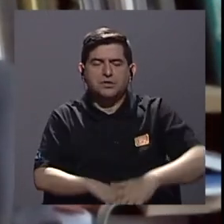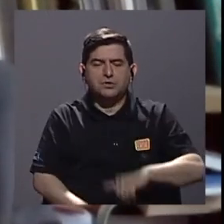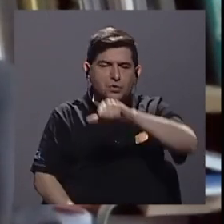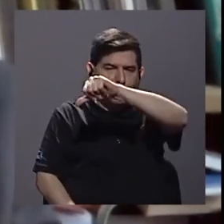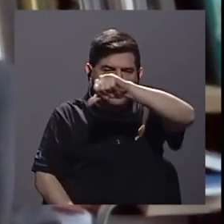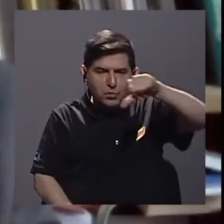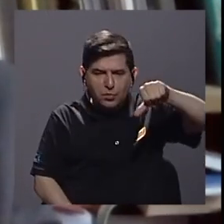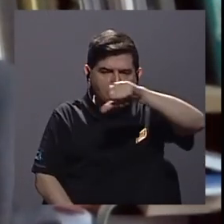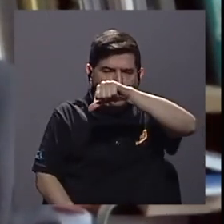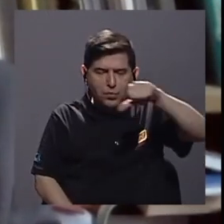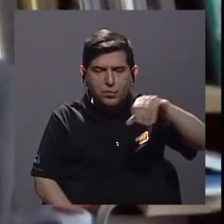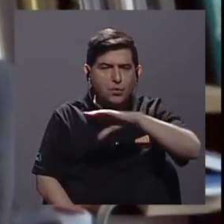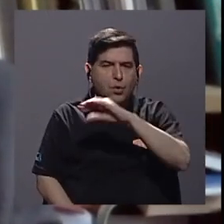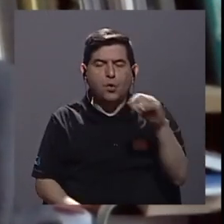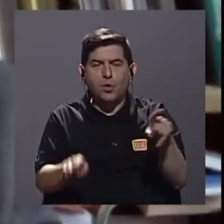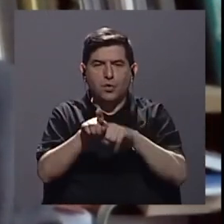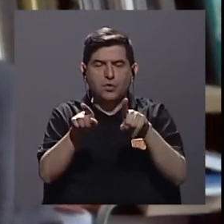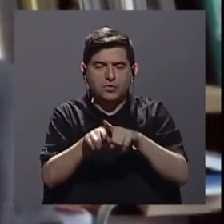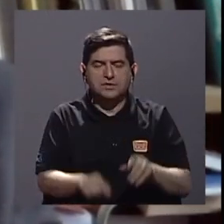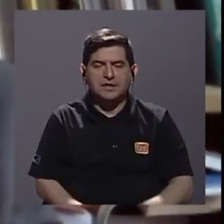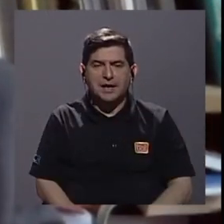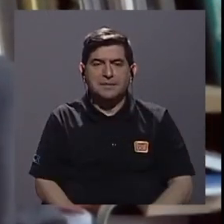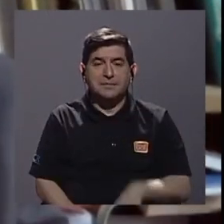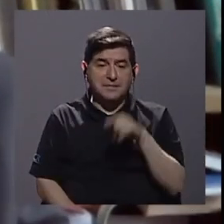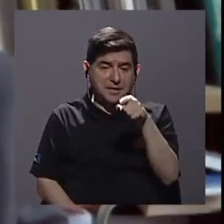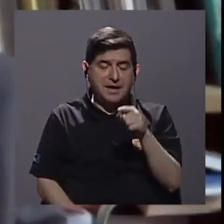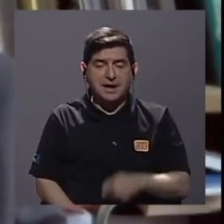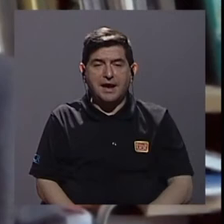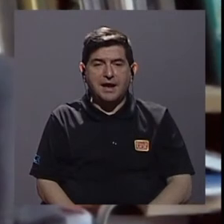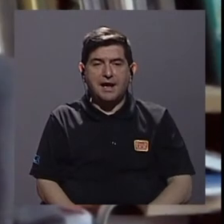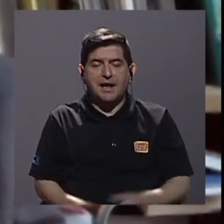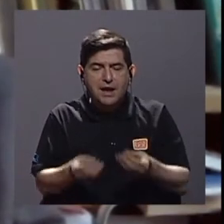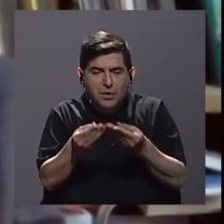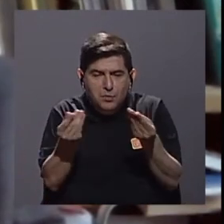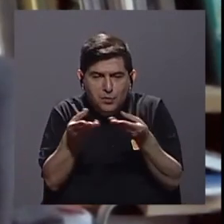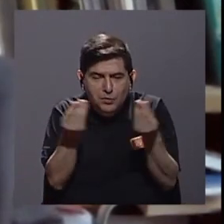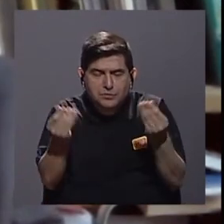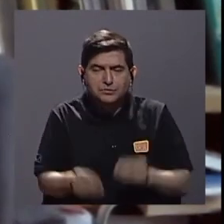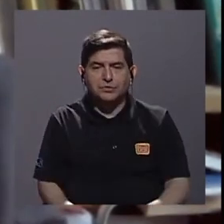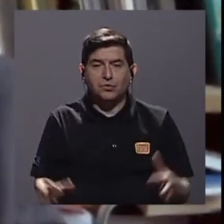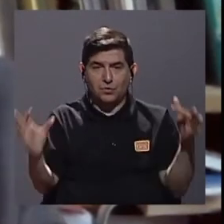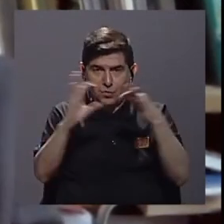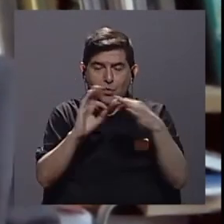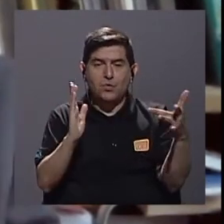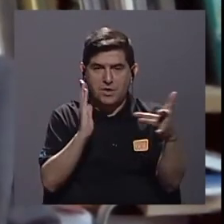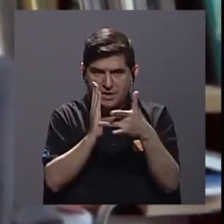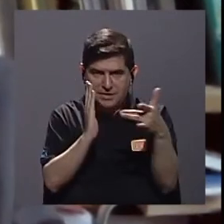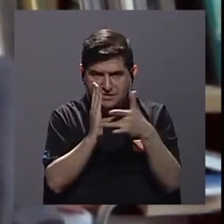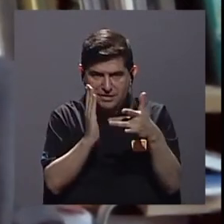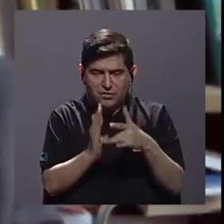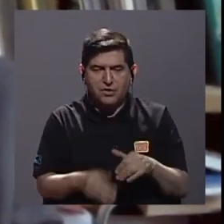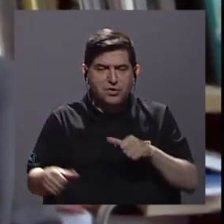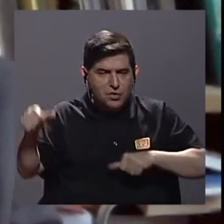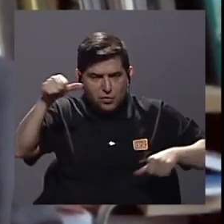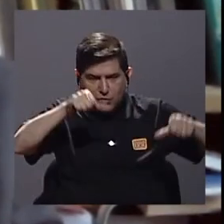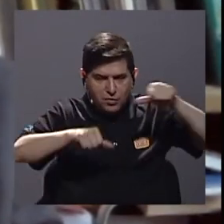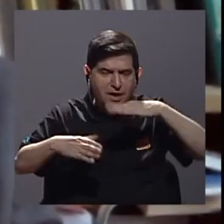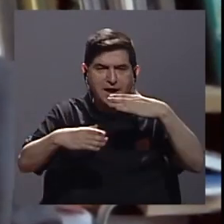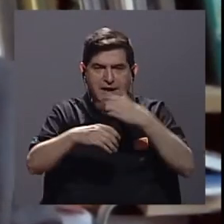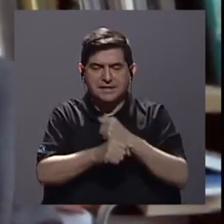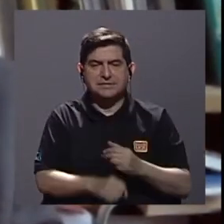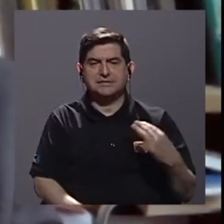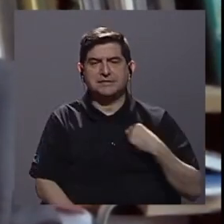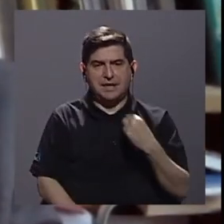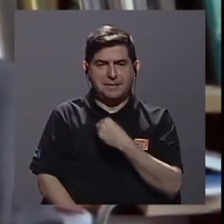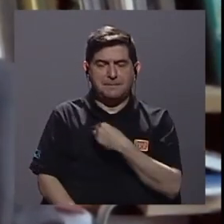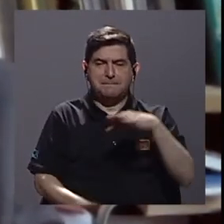fertilización ligada al riego por goteo y con esas tecnologías por lo menos experimentos que ha llevado a cabo el